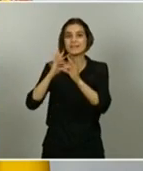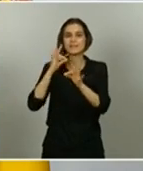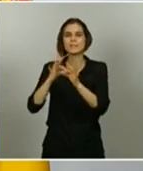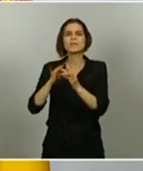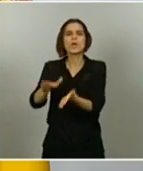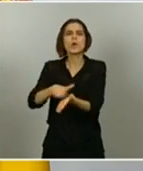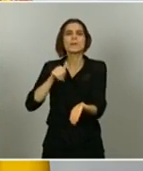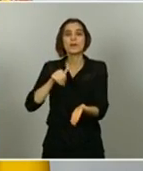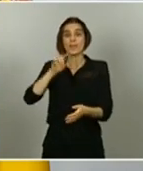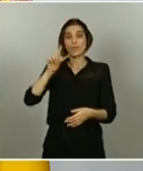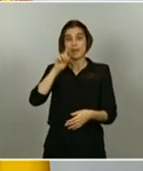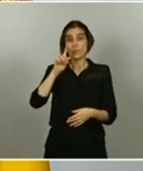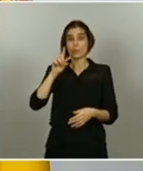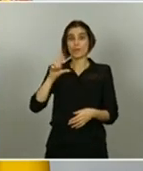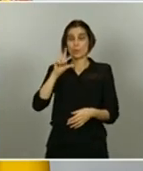el 1 de junio.